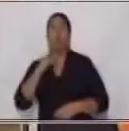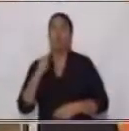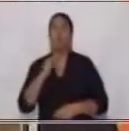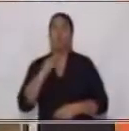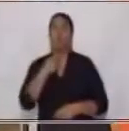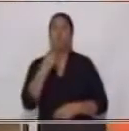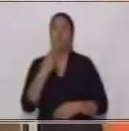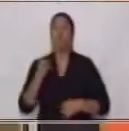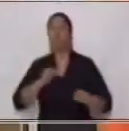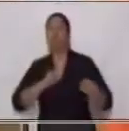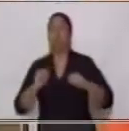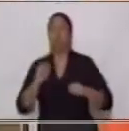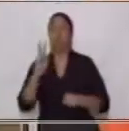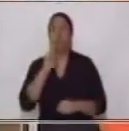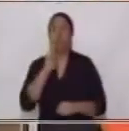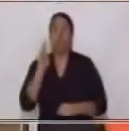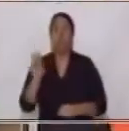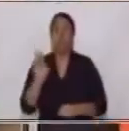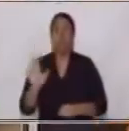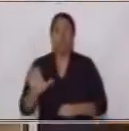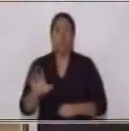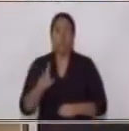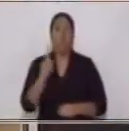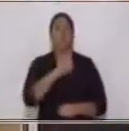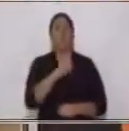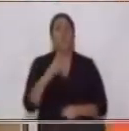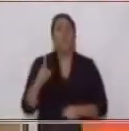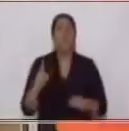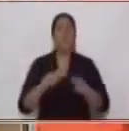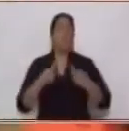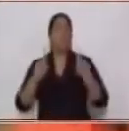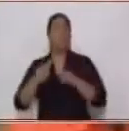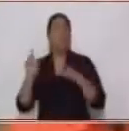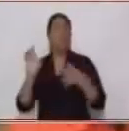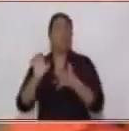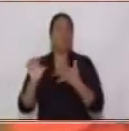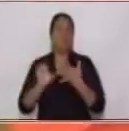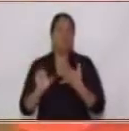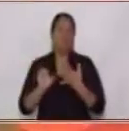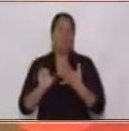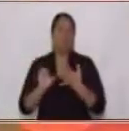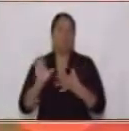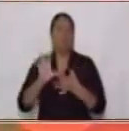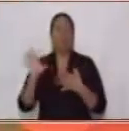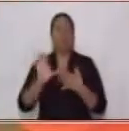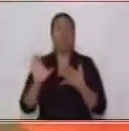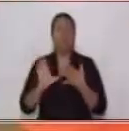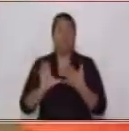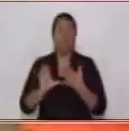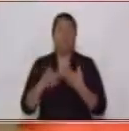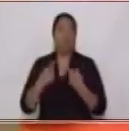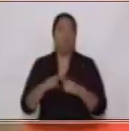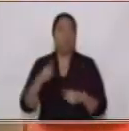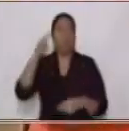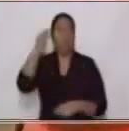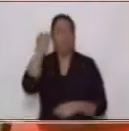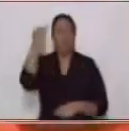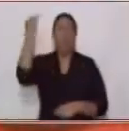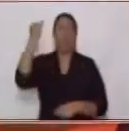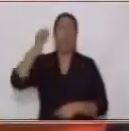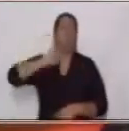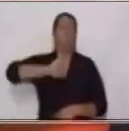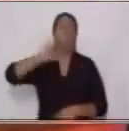Cada una representa distintas características aunque la idea sea pues la misma en una oración.